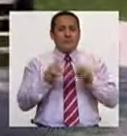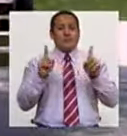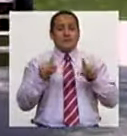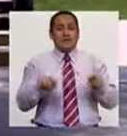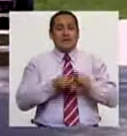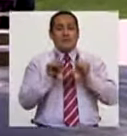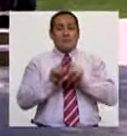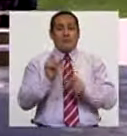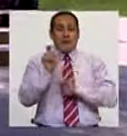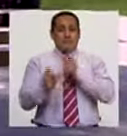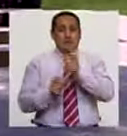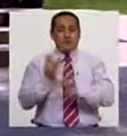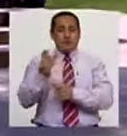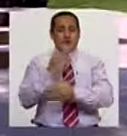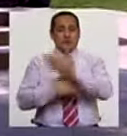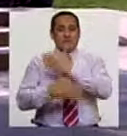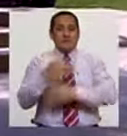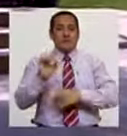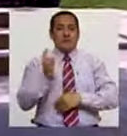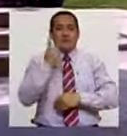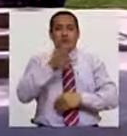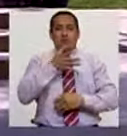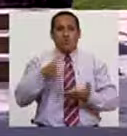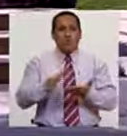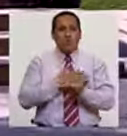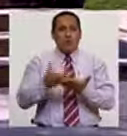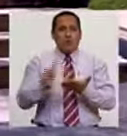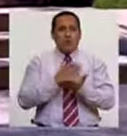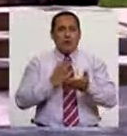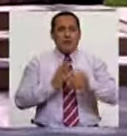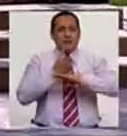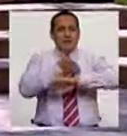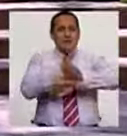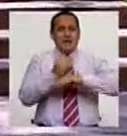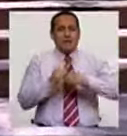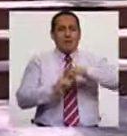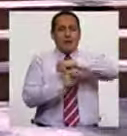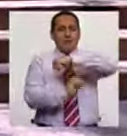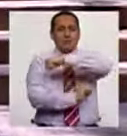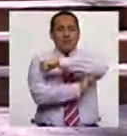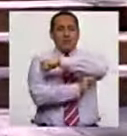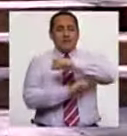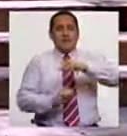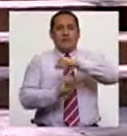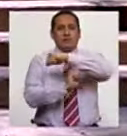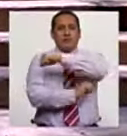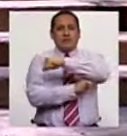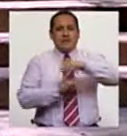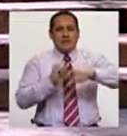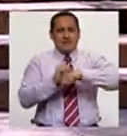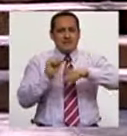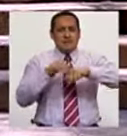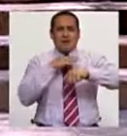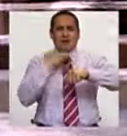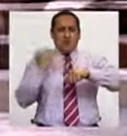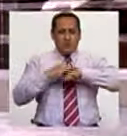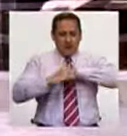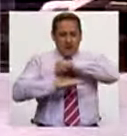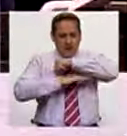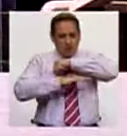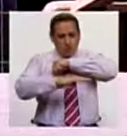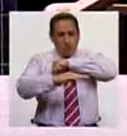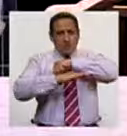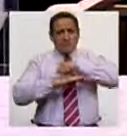tanto para la persona con discapacidad, primero que no hay rampas para acceder al puente, segundo que el puente tiene el pavimento deteriorado,